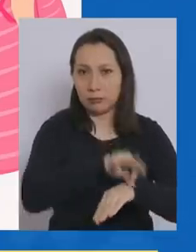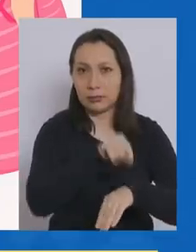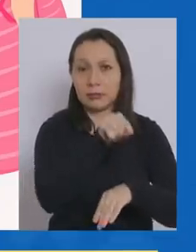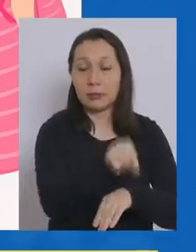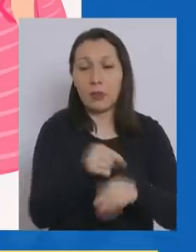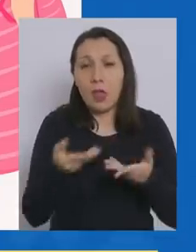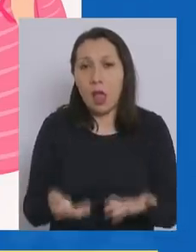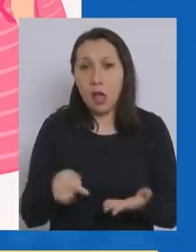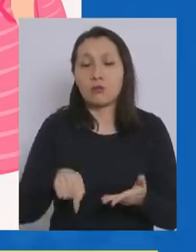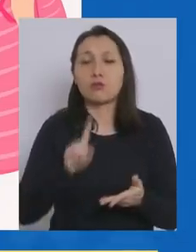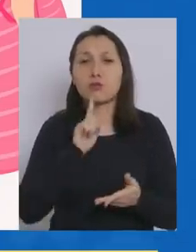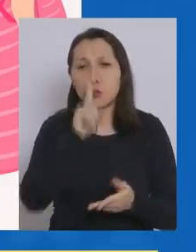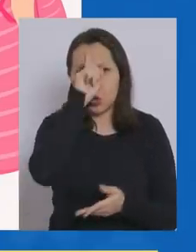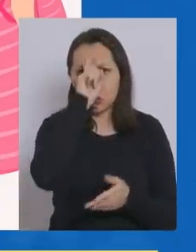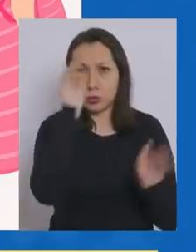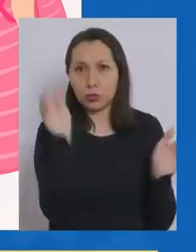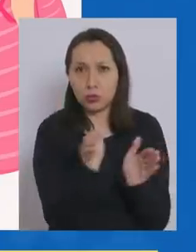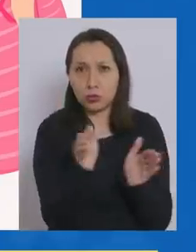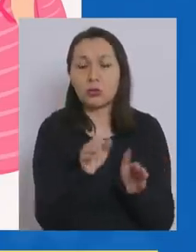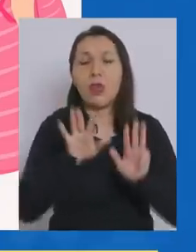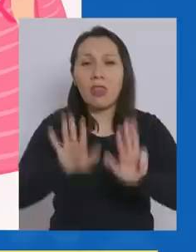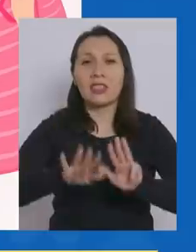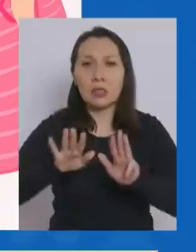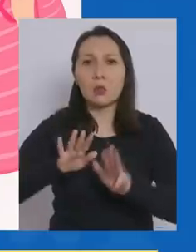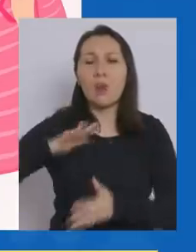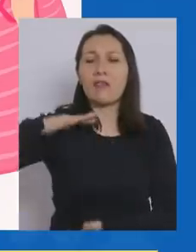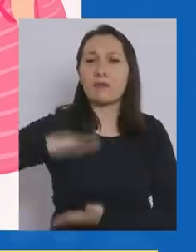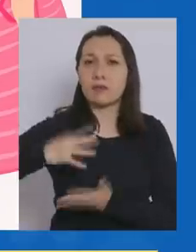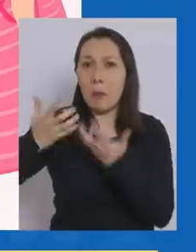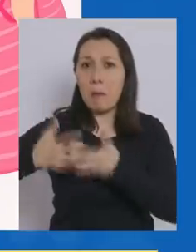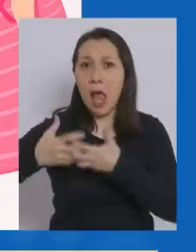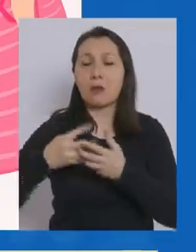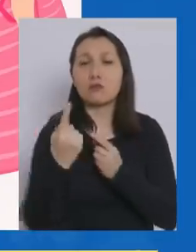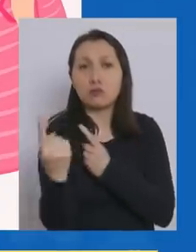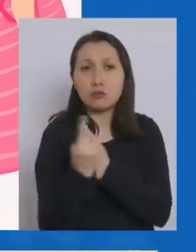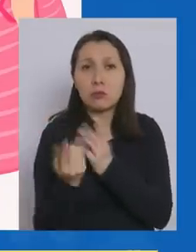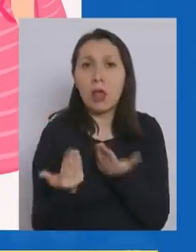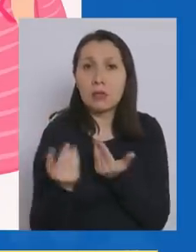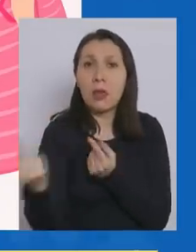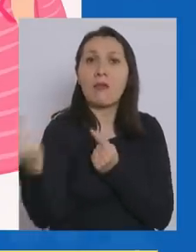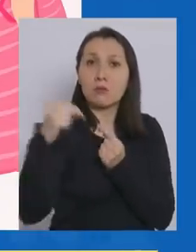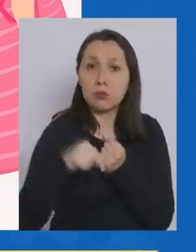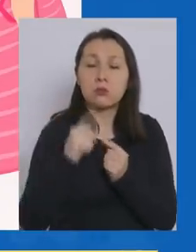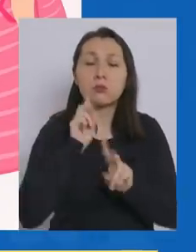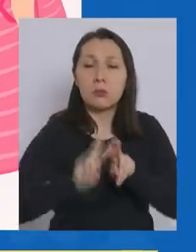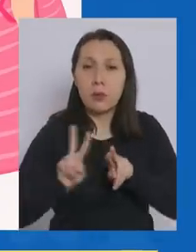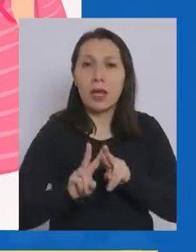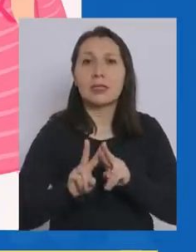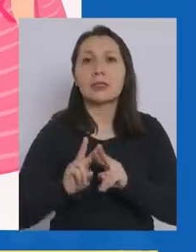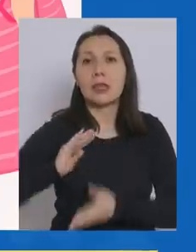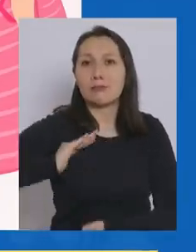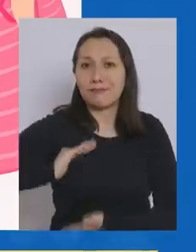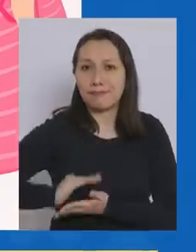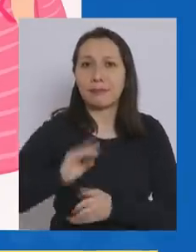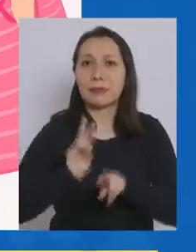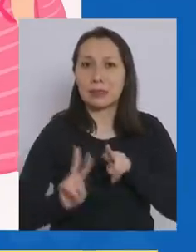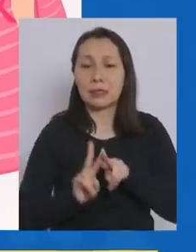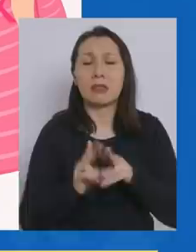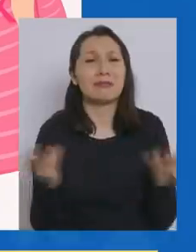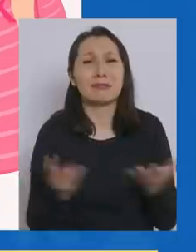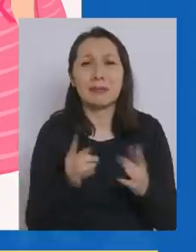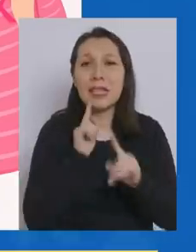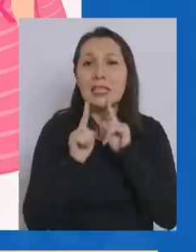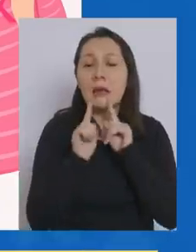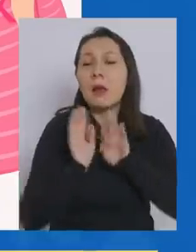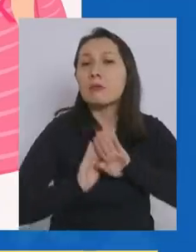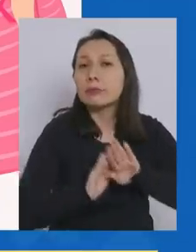Hoy día tenemos en atención primaria 19 mamógrafos que las están esperando para que acuden a hacerse la mamografía, que es un examen